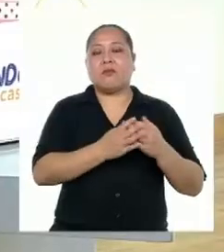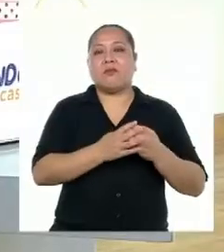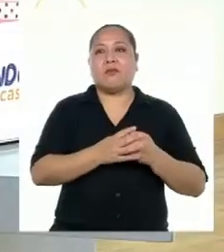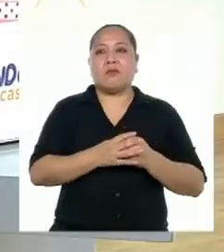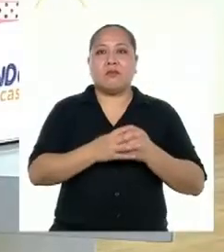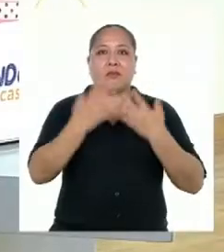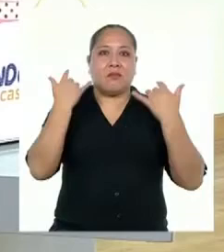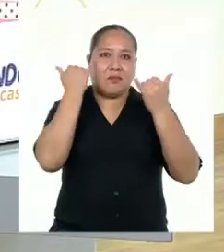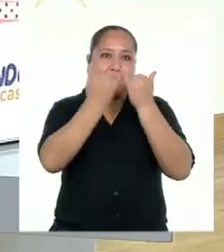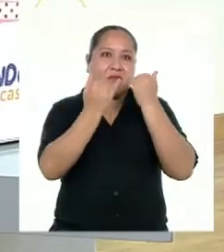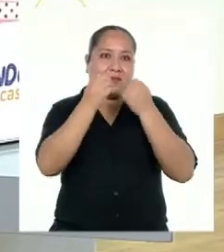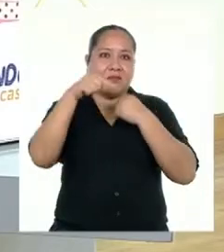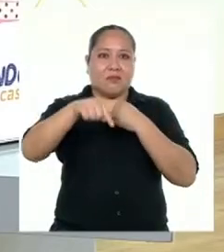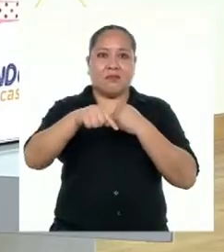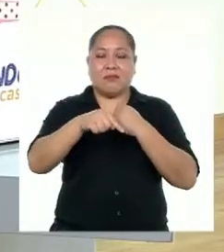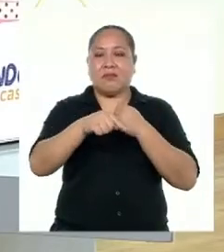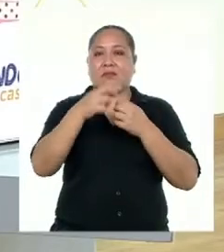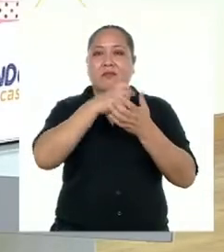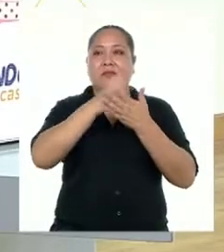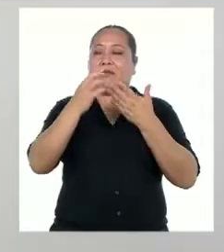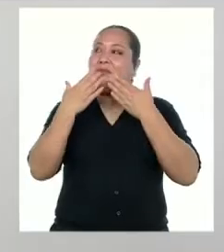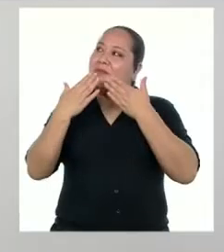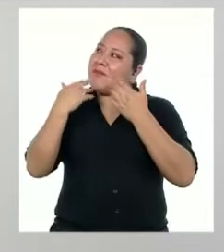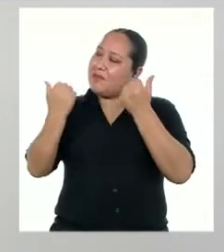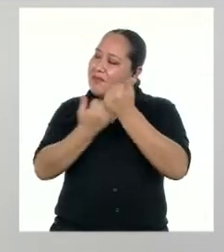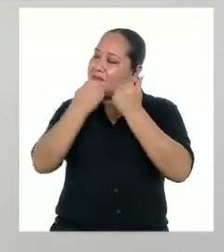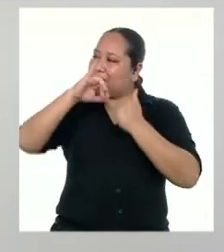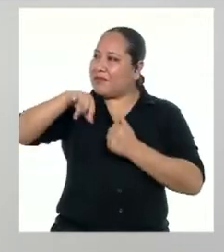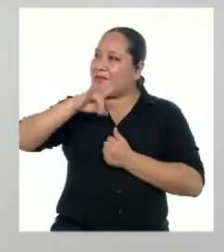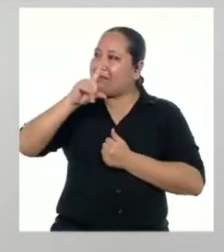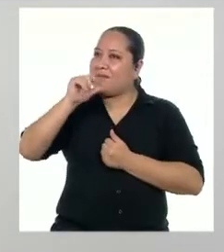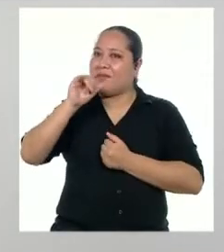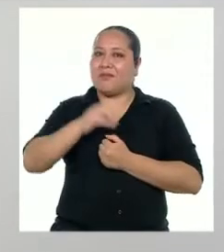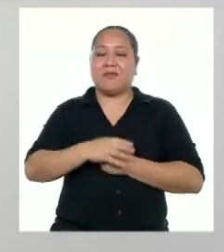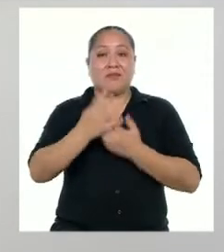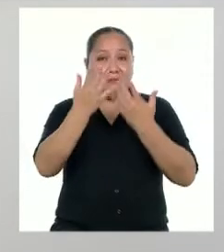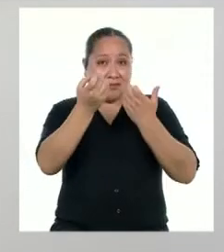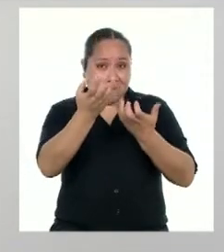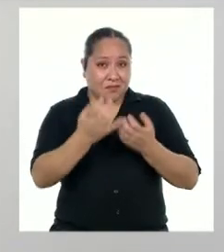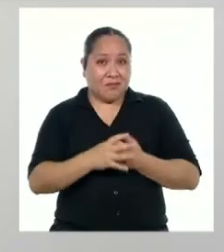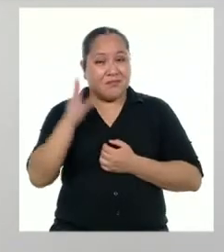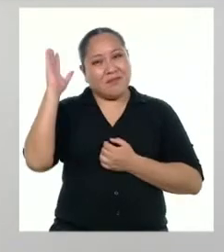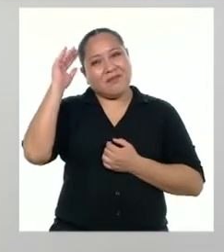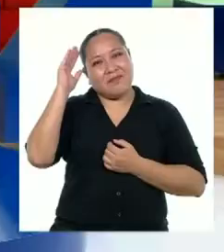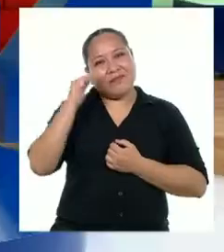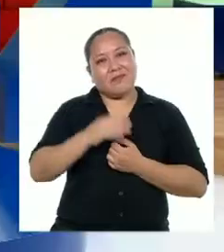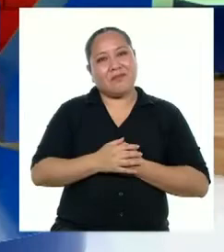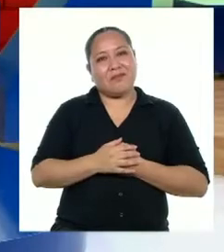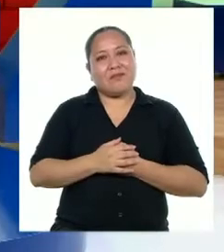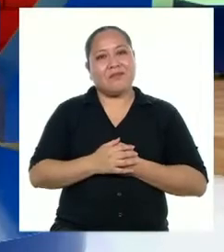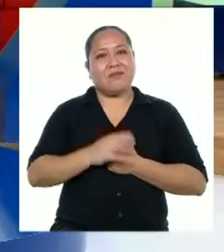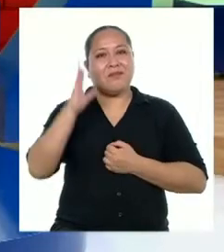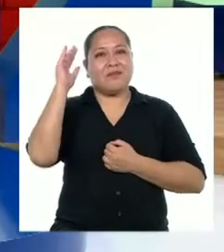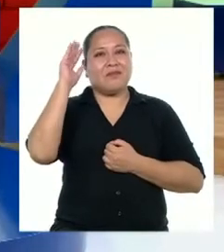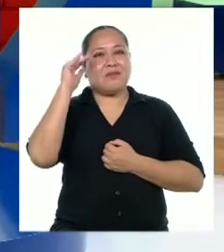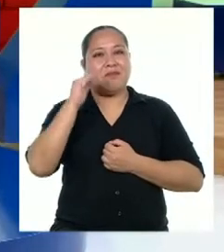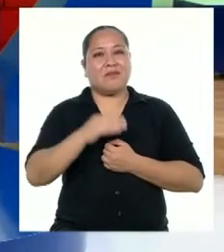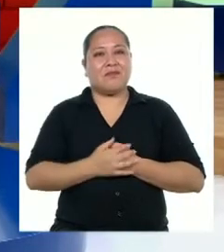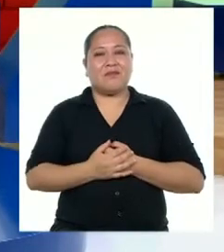Muchas gracias por su apoyo, profesora Yulisa Caicho. Cuando quieras, Yaremis. ¡Hasta pronto! ¡Chao!